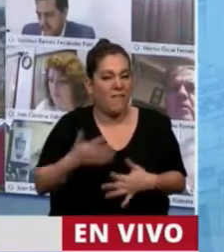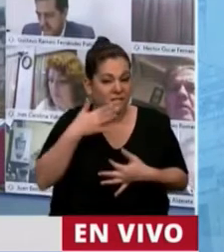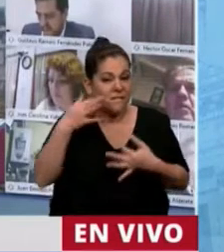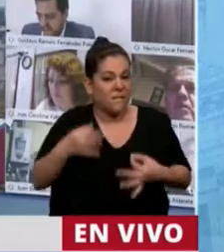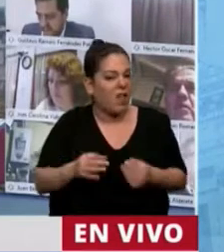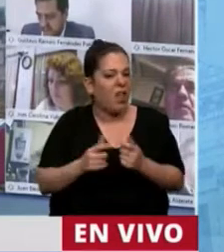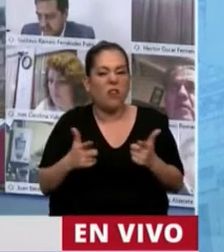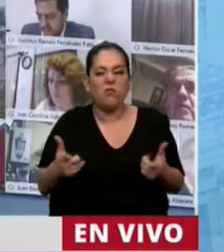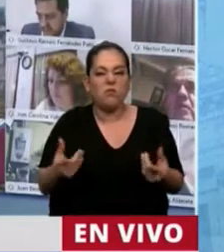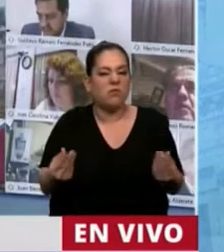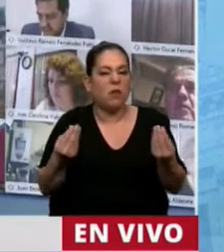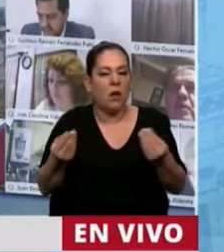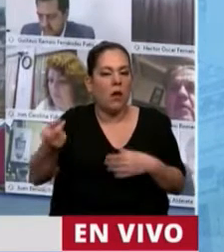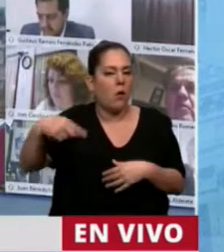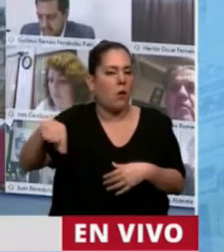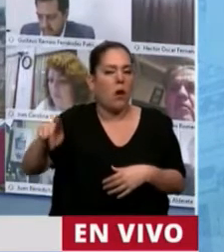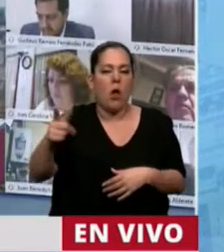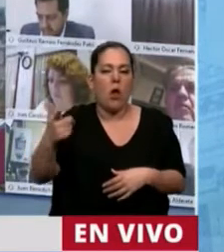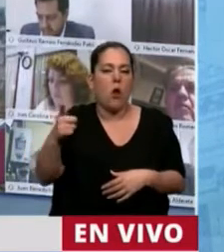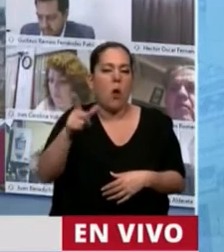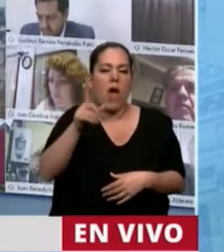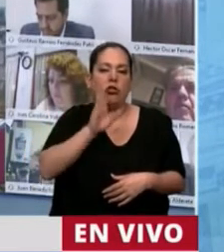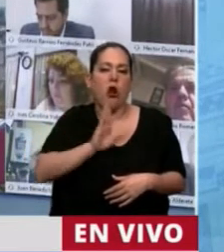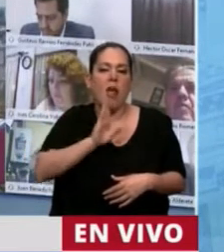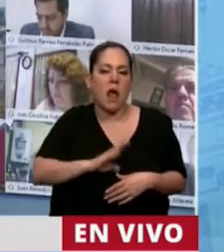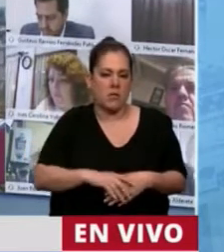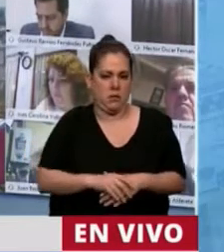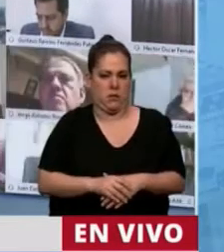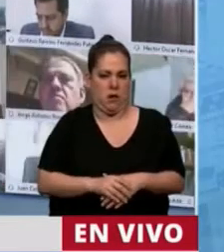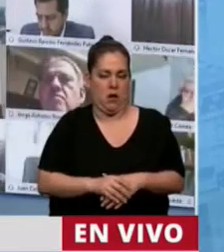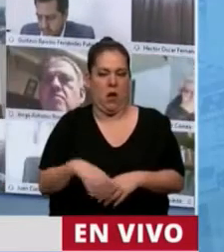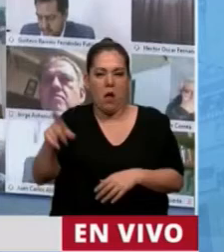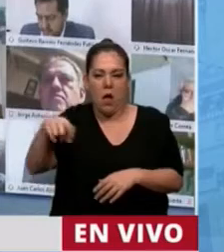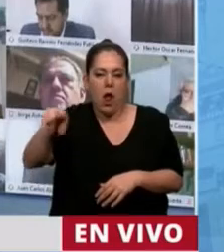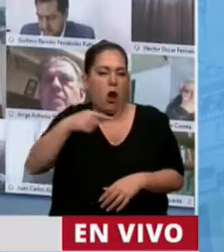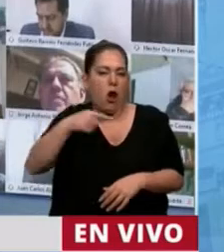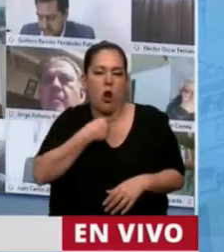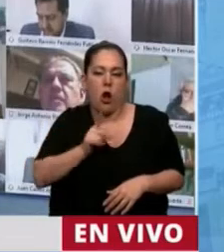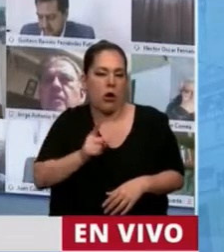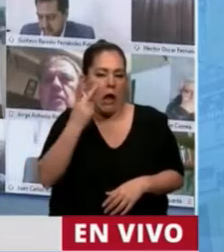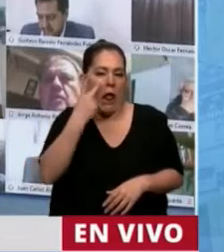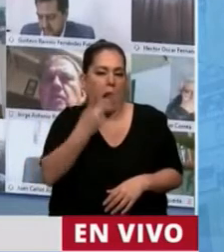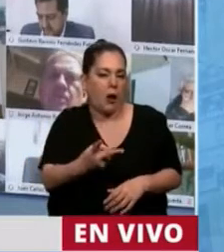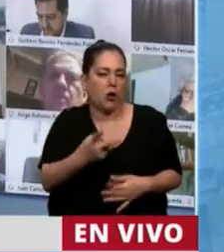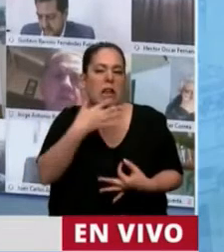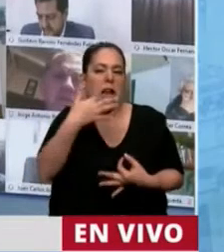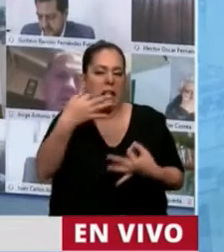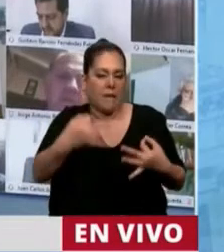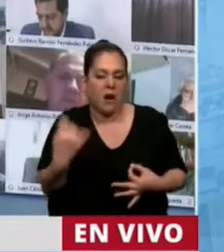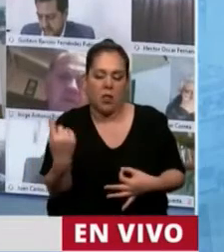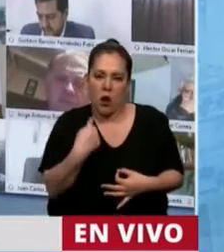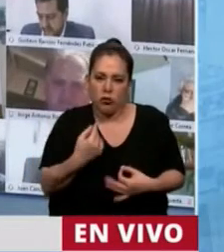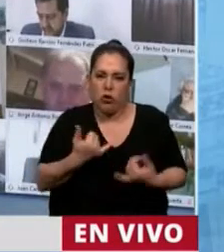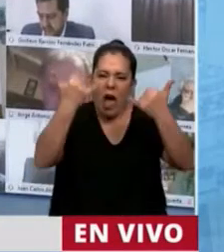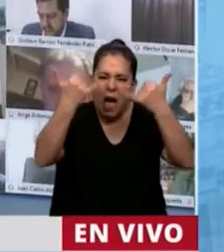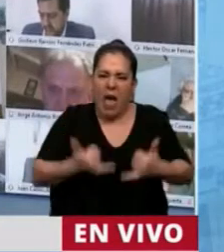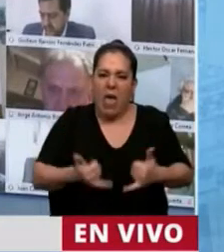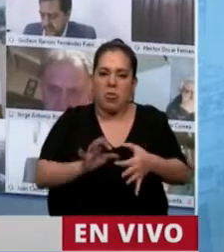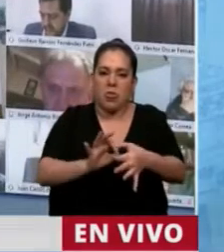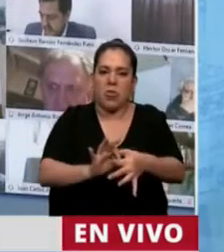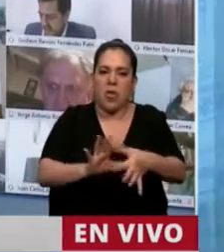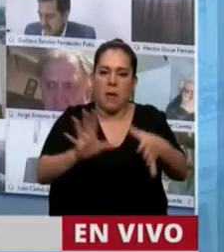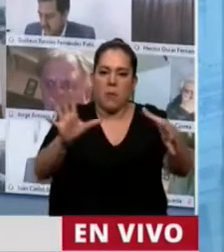Senado sesionó la semana pasada, nosotros hemos sacado nueve, diez leyes importantes